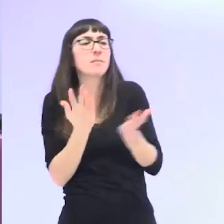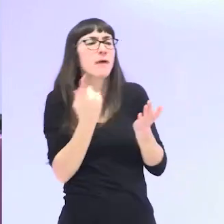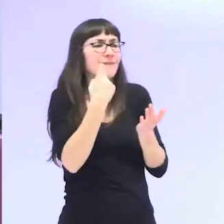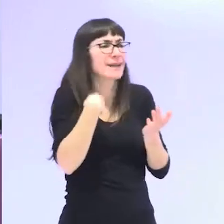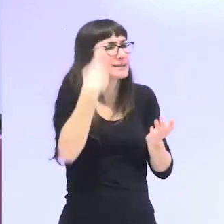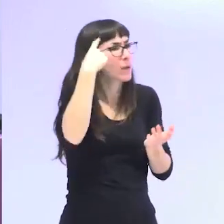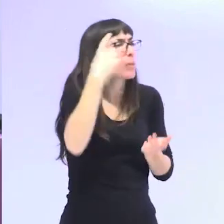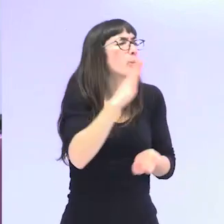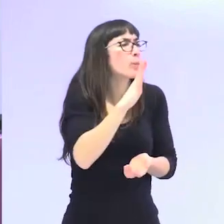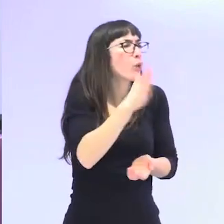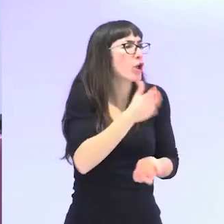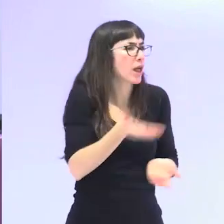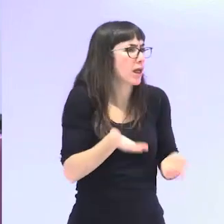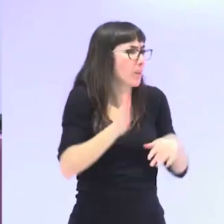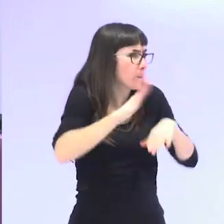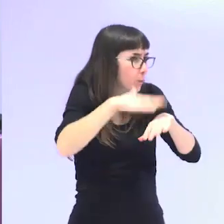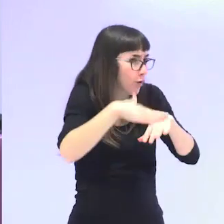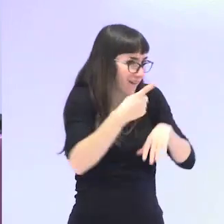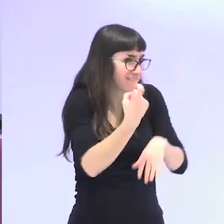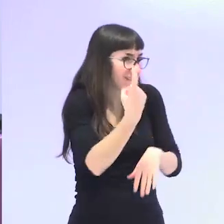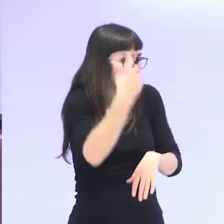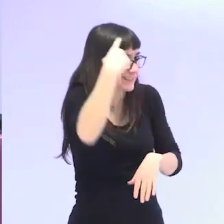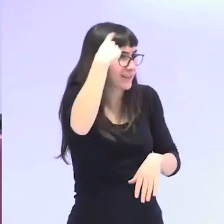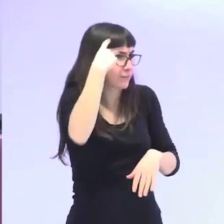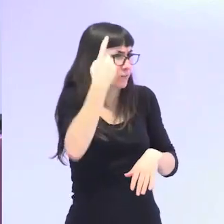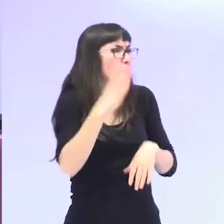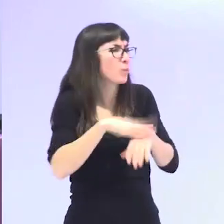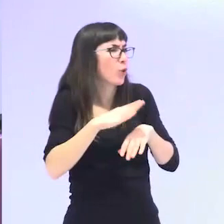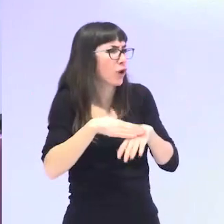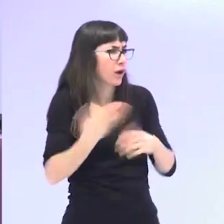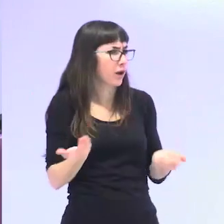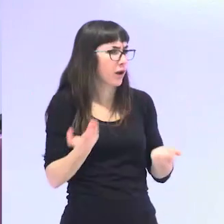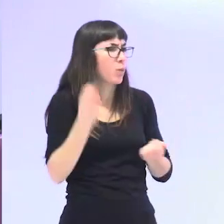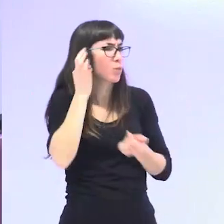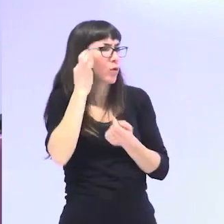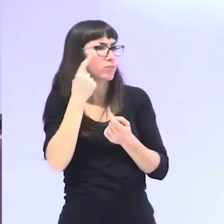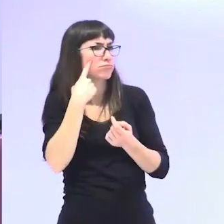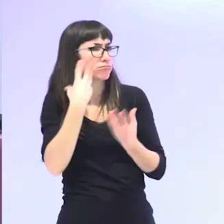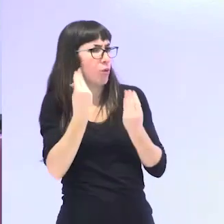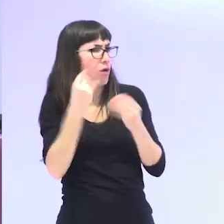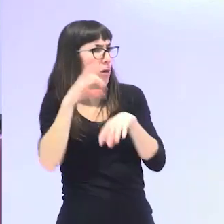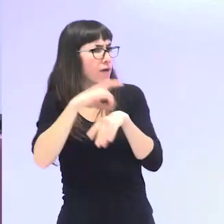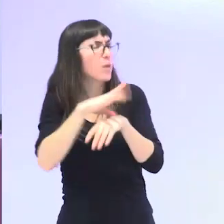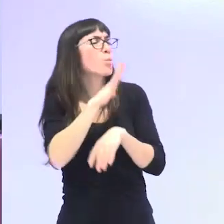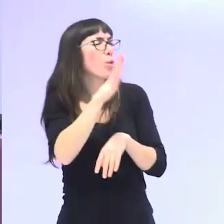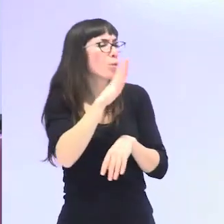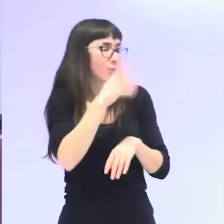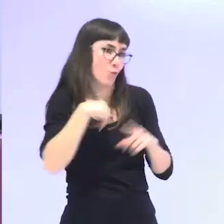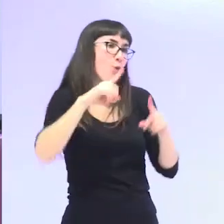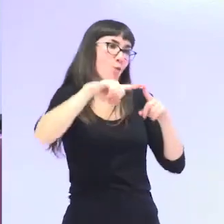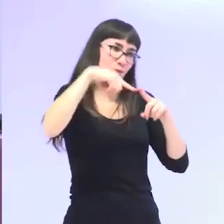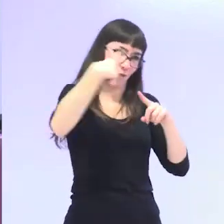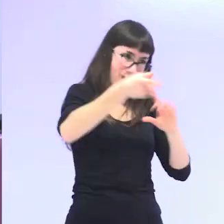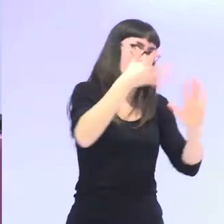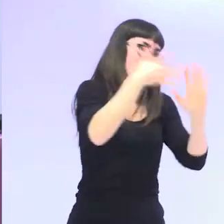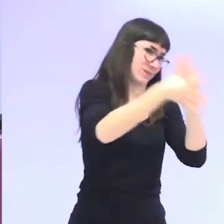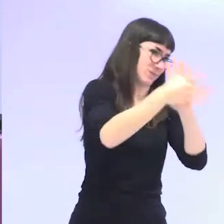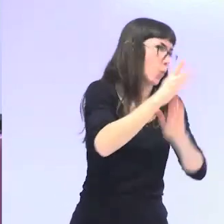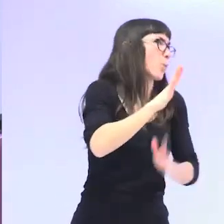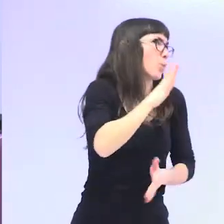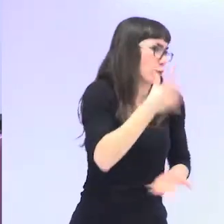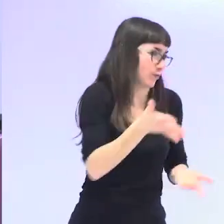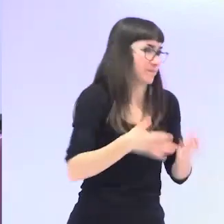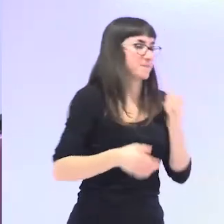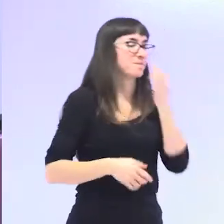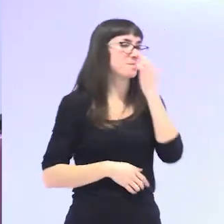Entonces, yo os diré después por qué. Por qué a las mujeres les pasa más esas cosas que a los hombres. Otro idea importante